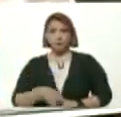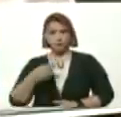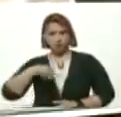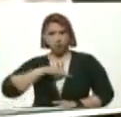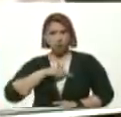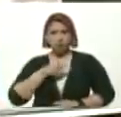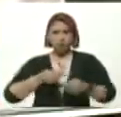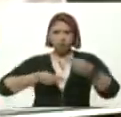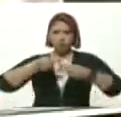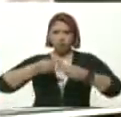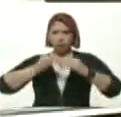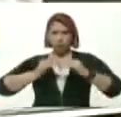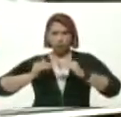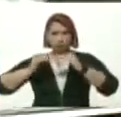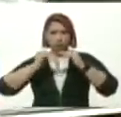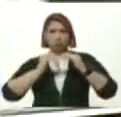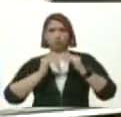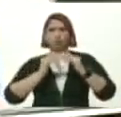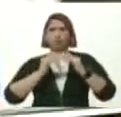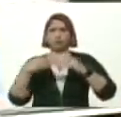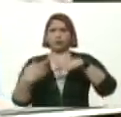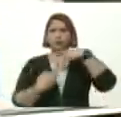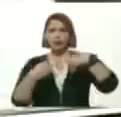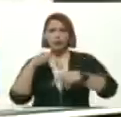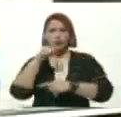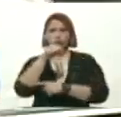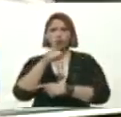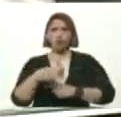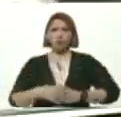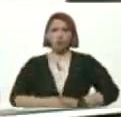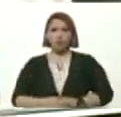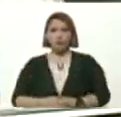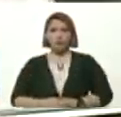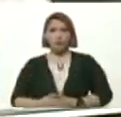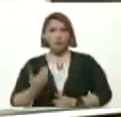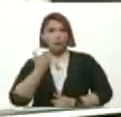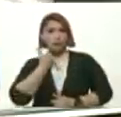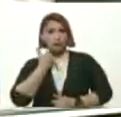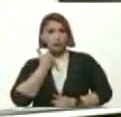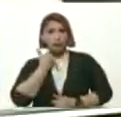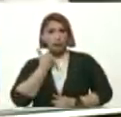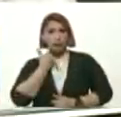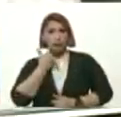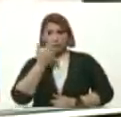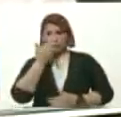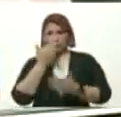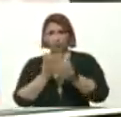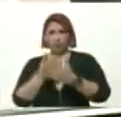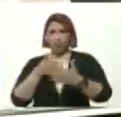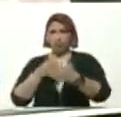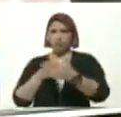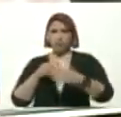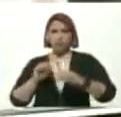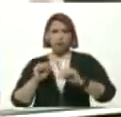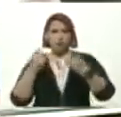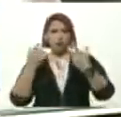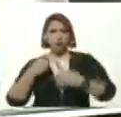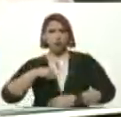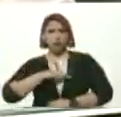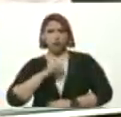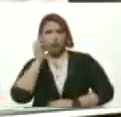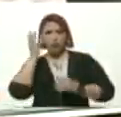Todos Y Todas En Revolución Y En Pandemia Y Ante El Bloqueo No Las Inventamos